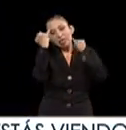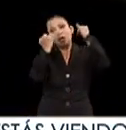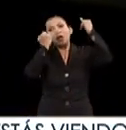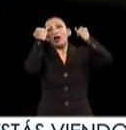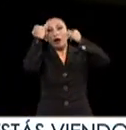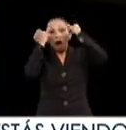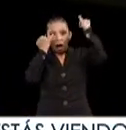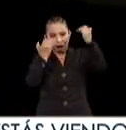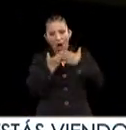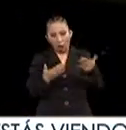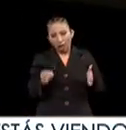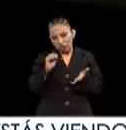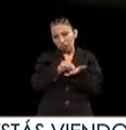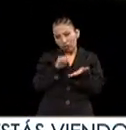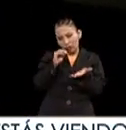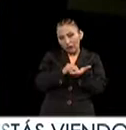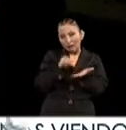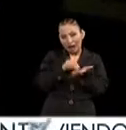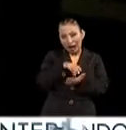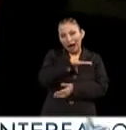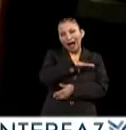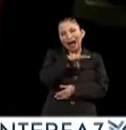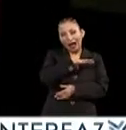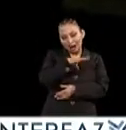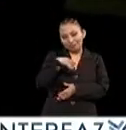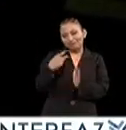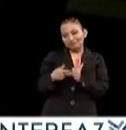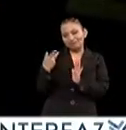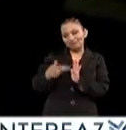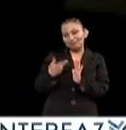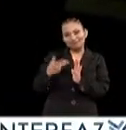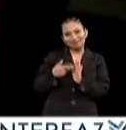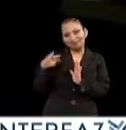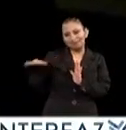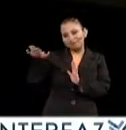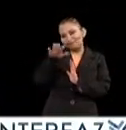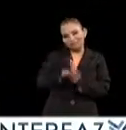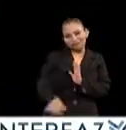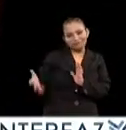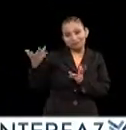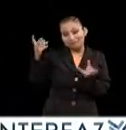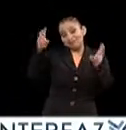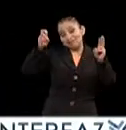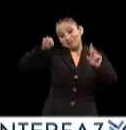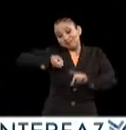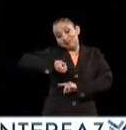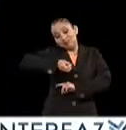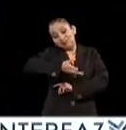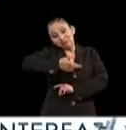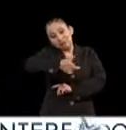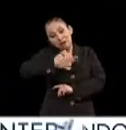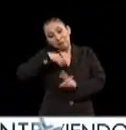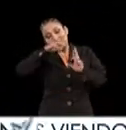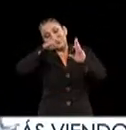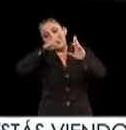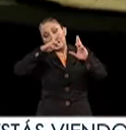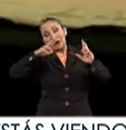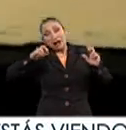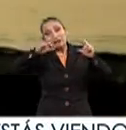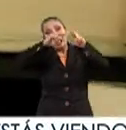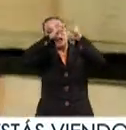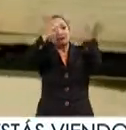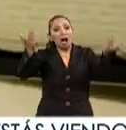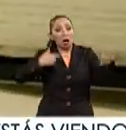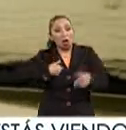que hoy todavía hoy prevalecen en términos de raza y racismo